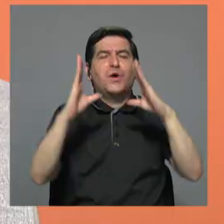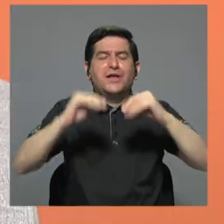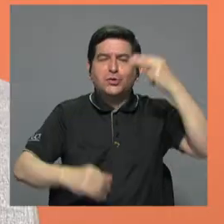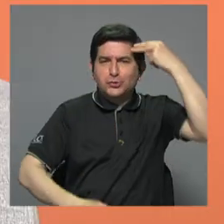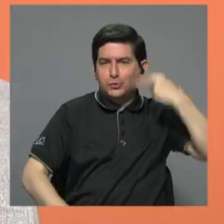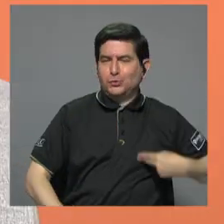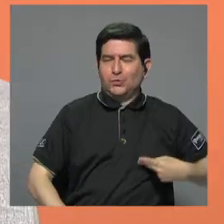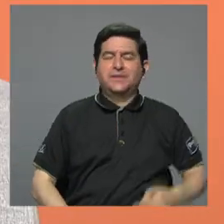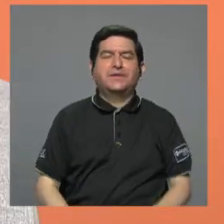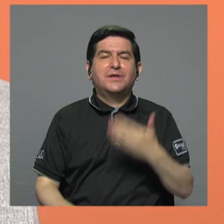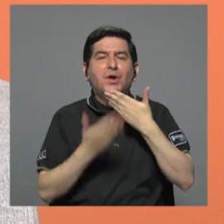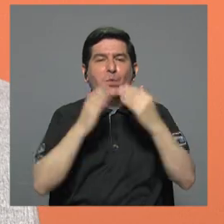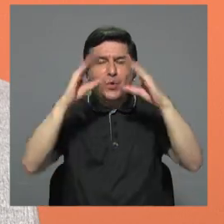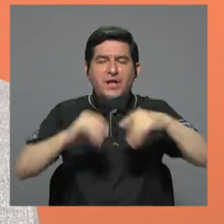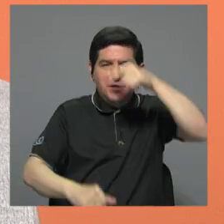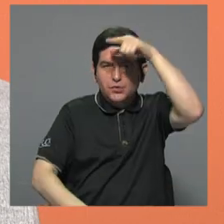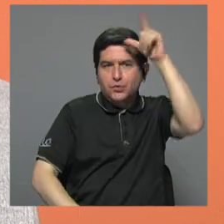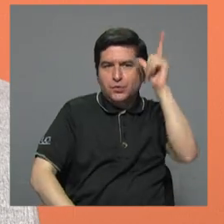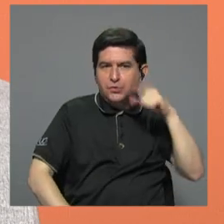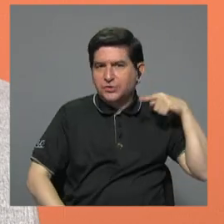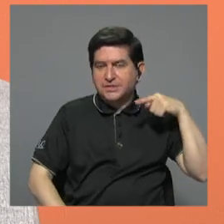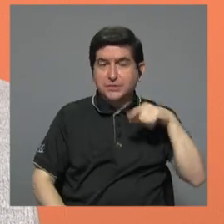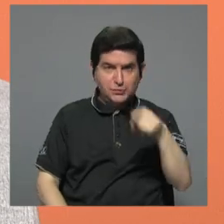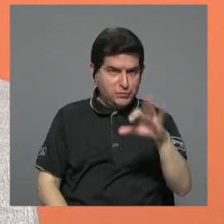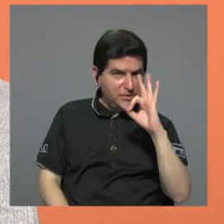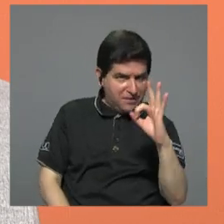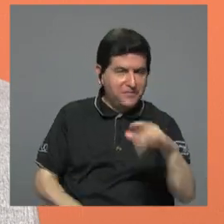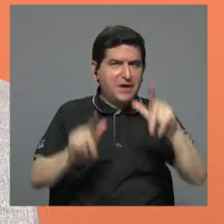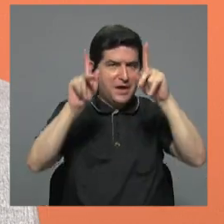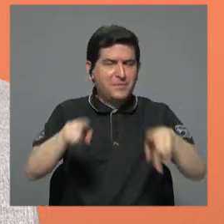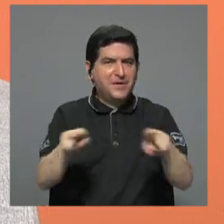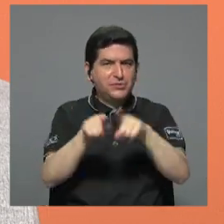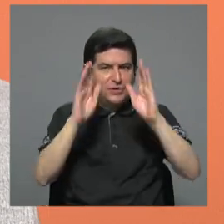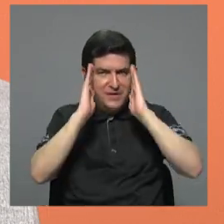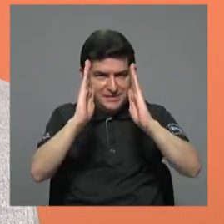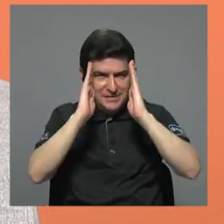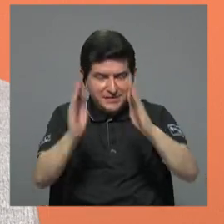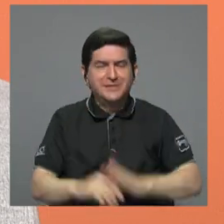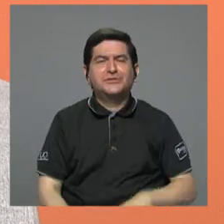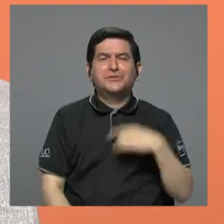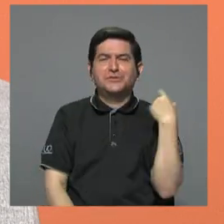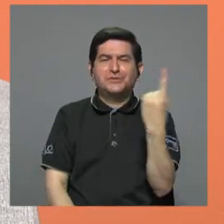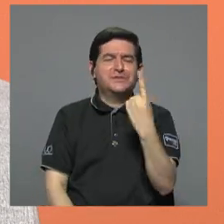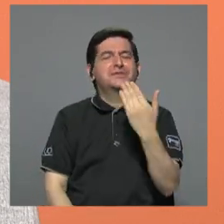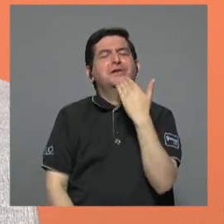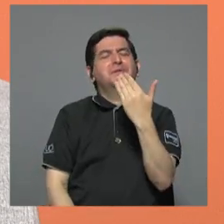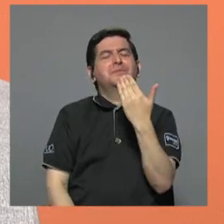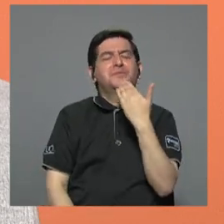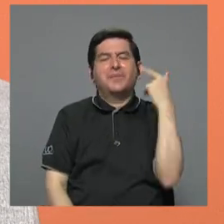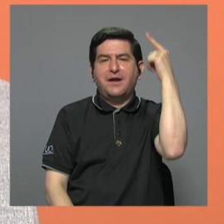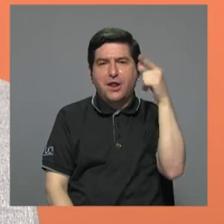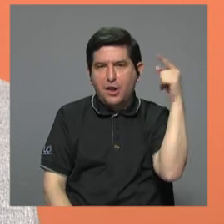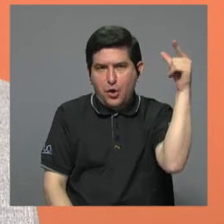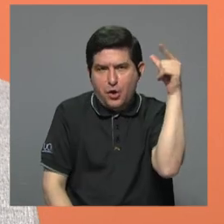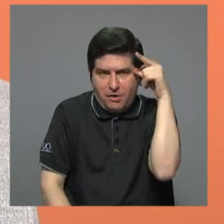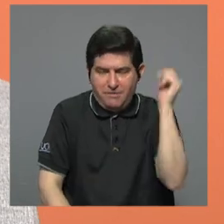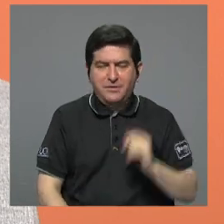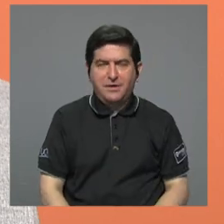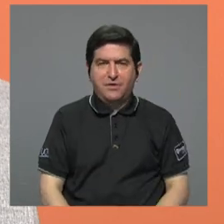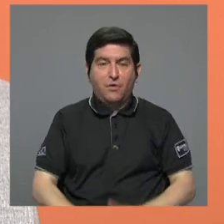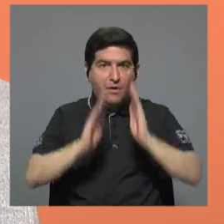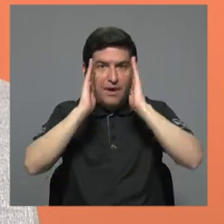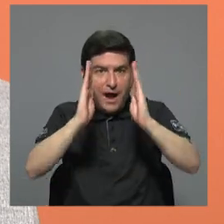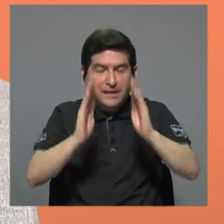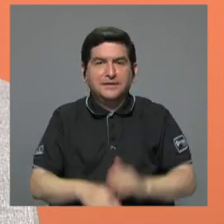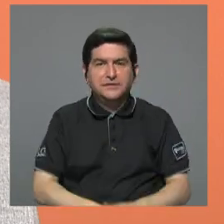Hulda. Buenas noches, doña Laura, ¿cómo está usted? Las personas que nos sintonizan, que siempre agradecemos, por supuesto, porque enciendan